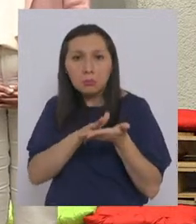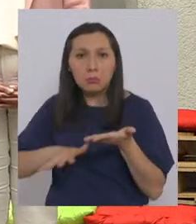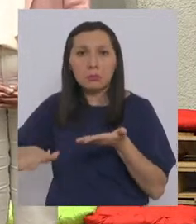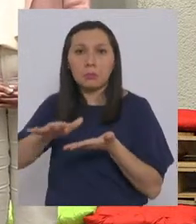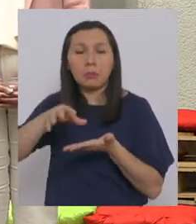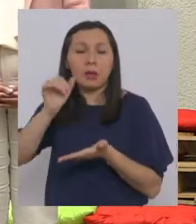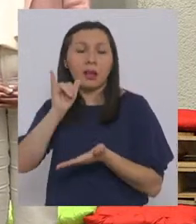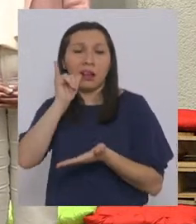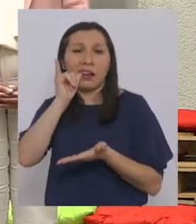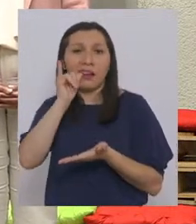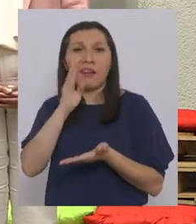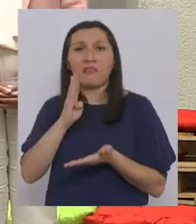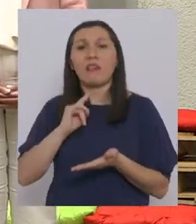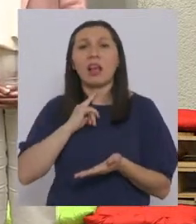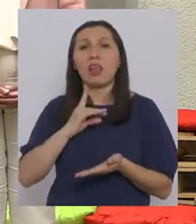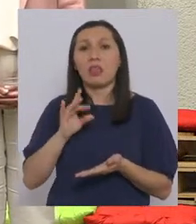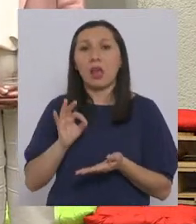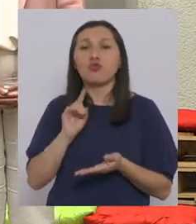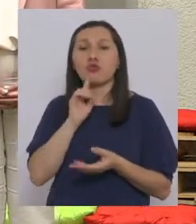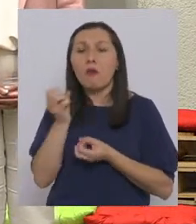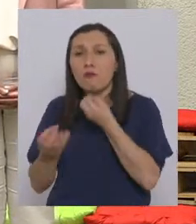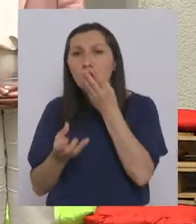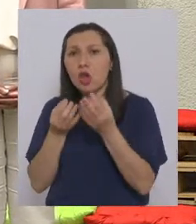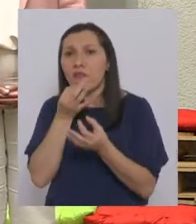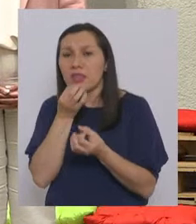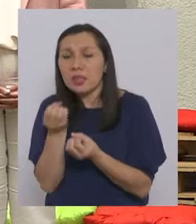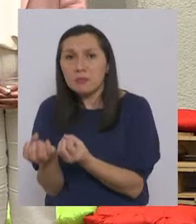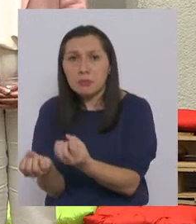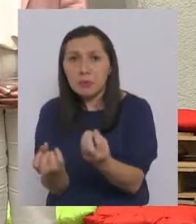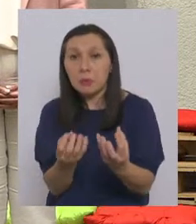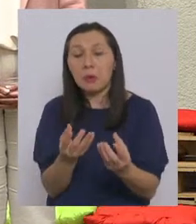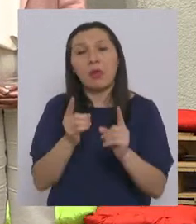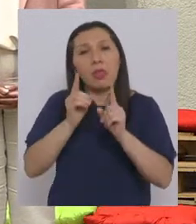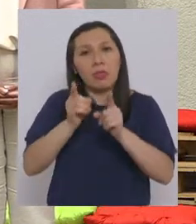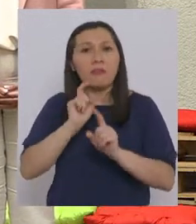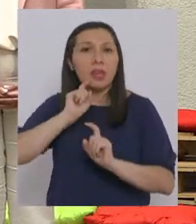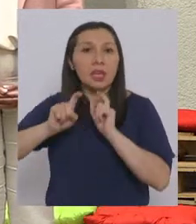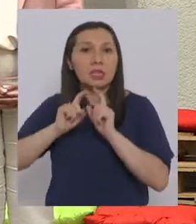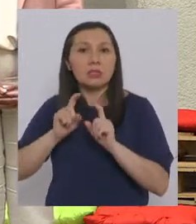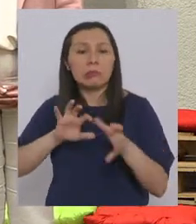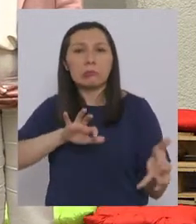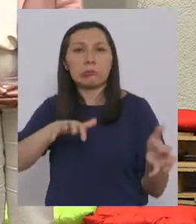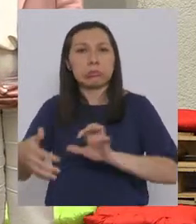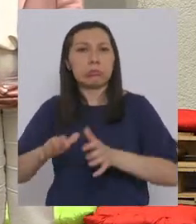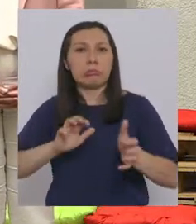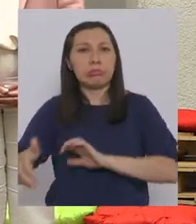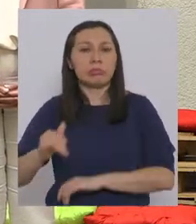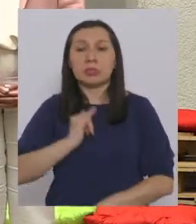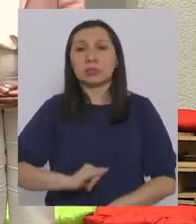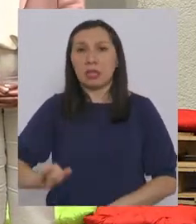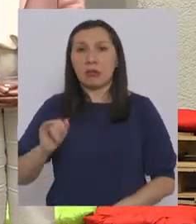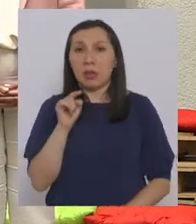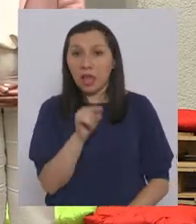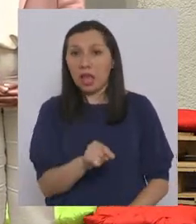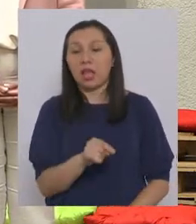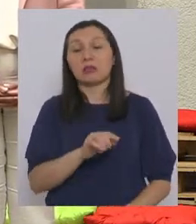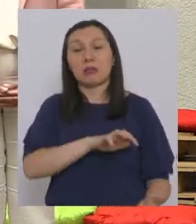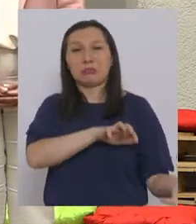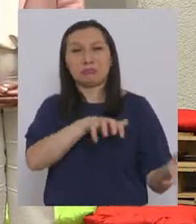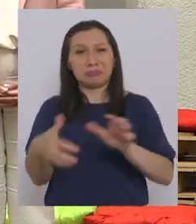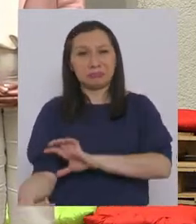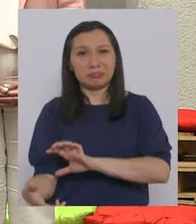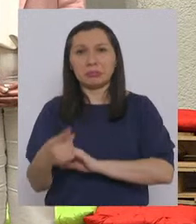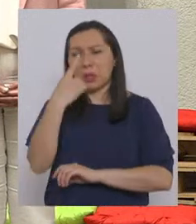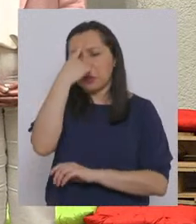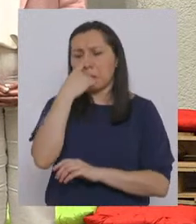Plaza Italia o Plaza Baquedano esté con flores y pasto si lo que se debiese criticar es la destrucción permanente de aquello la destrucción de